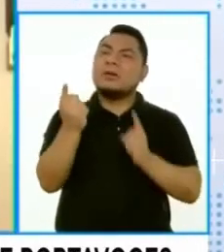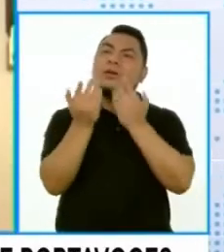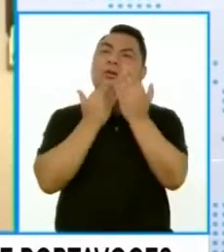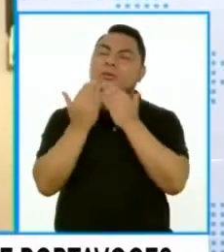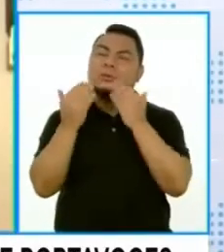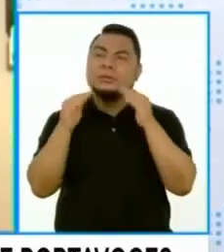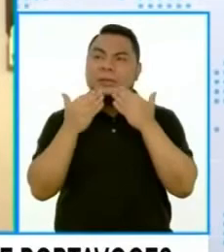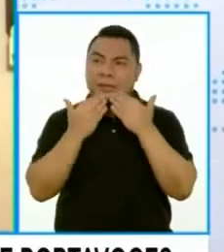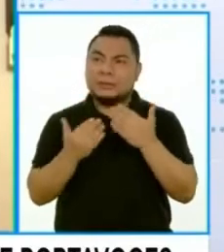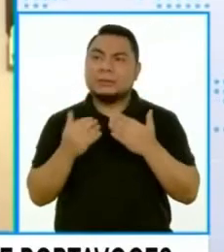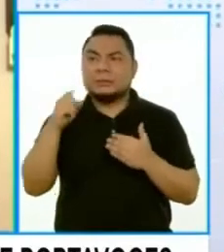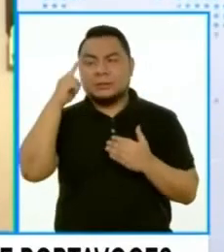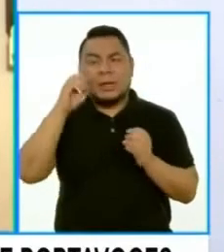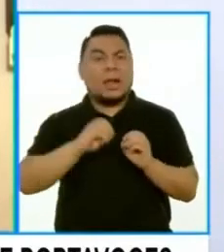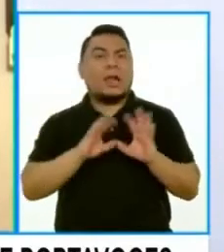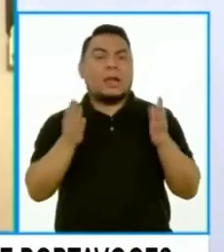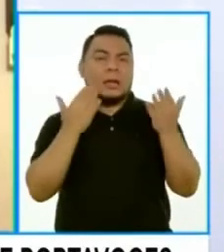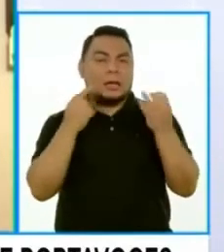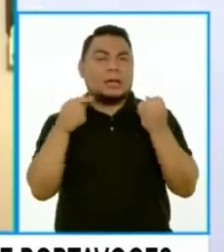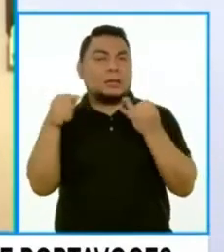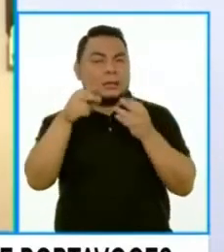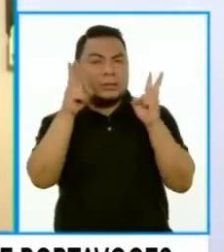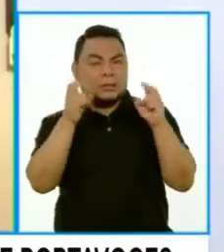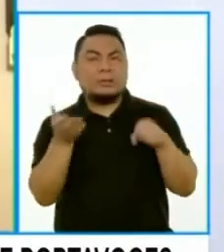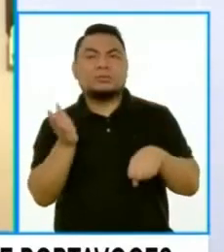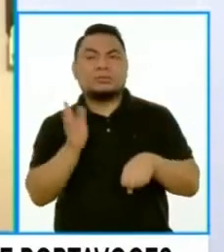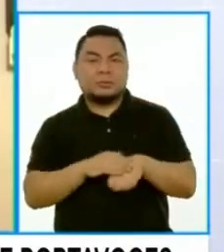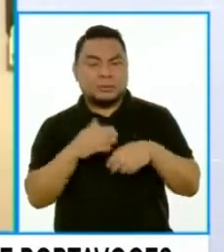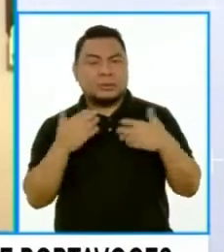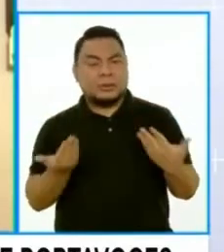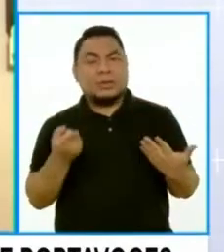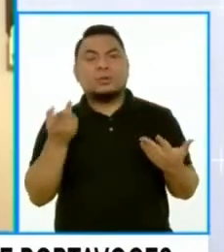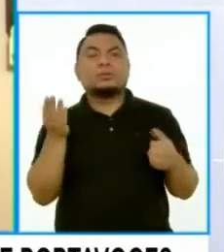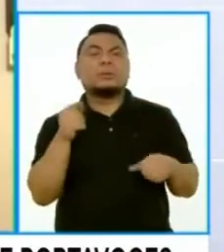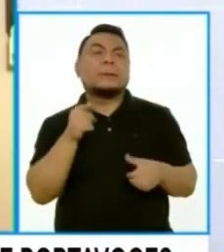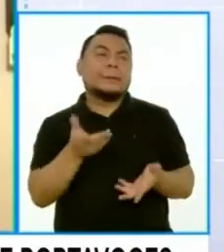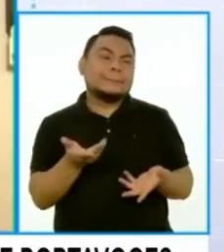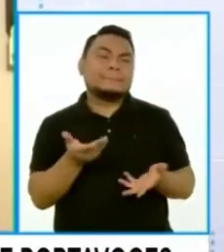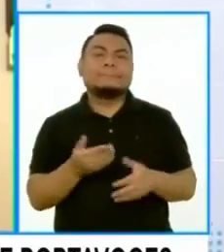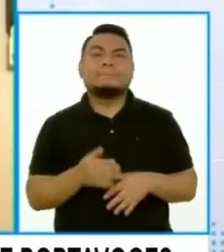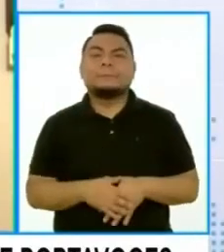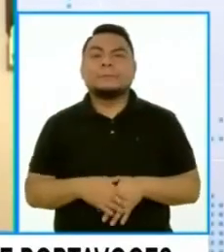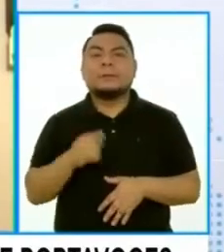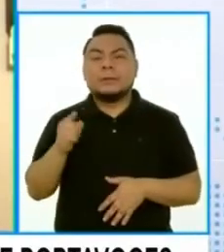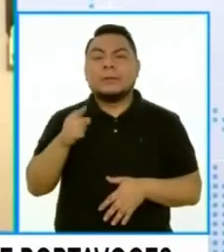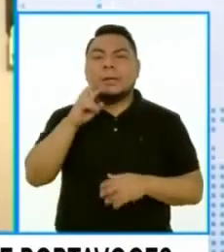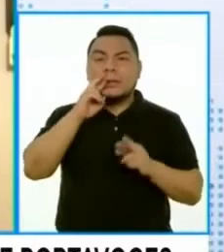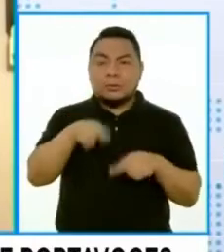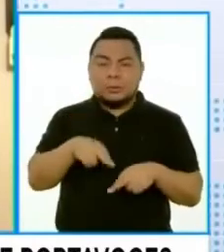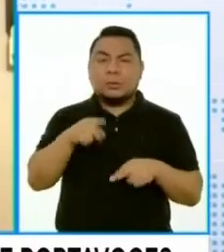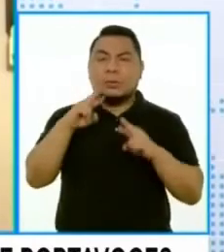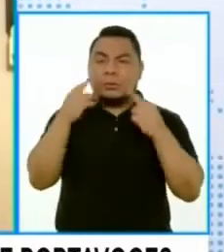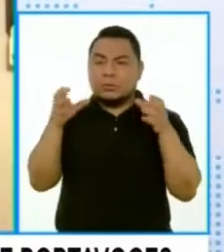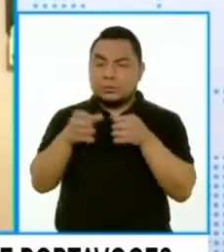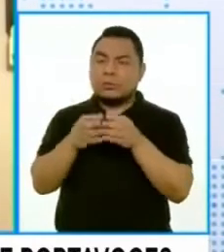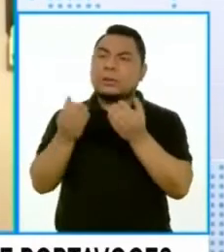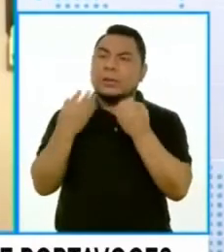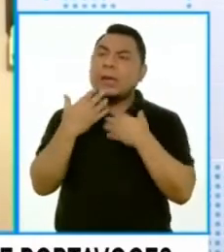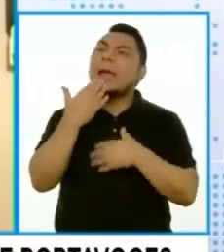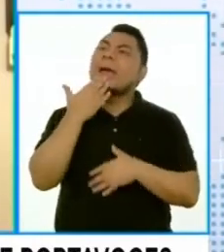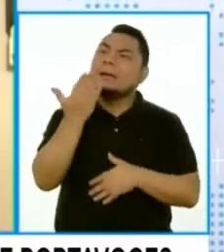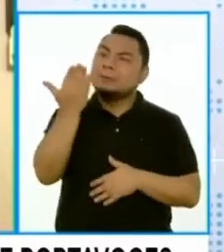intervención yo creo que se ha aclarado puntos importantes sobre todo con respecto a los resultados de esta Junta de Portavozas Gracias